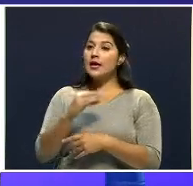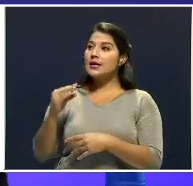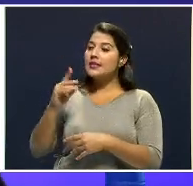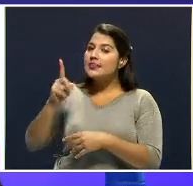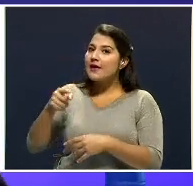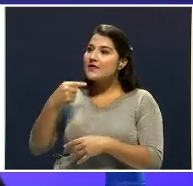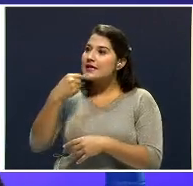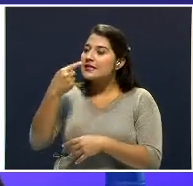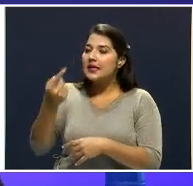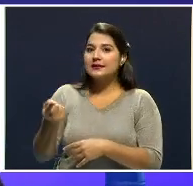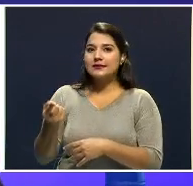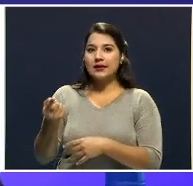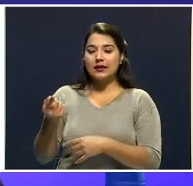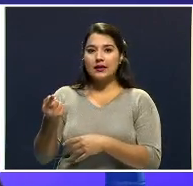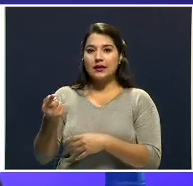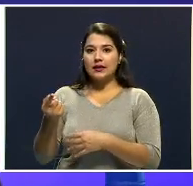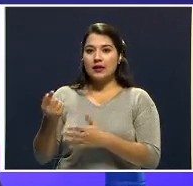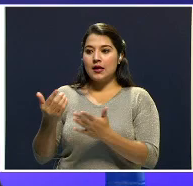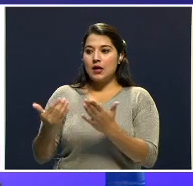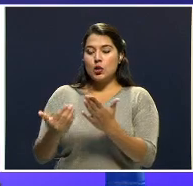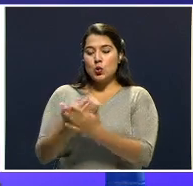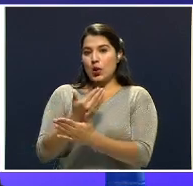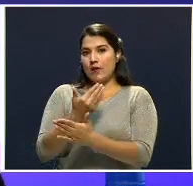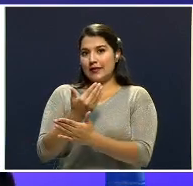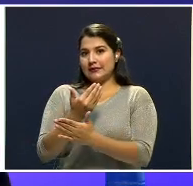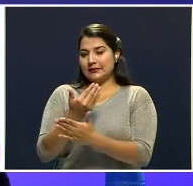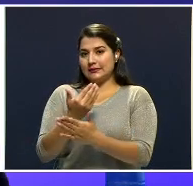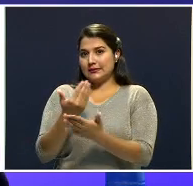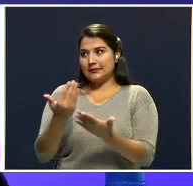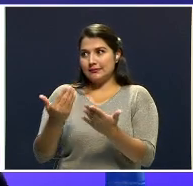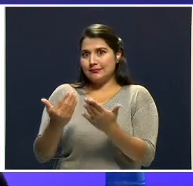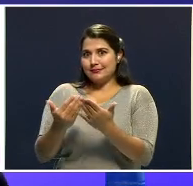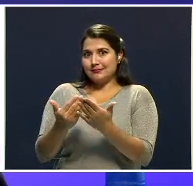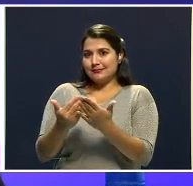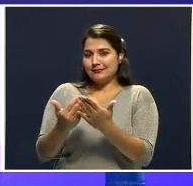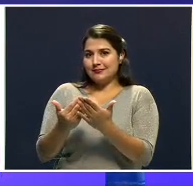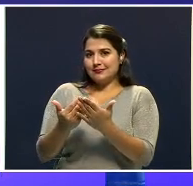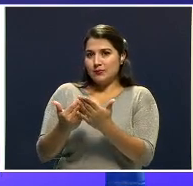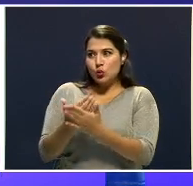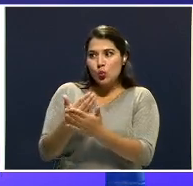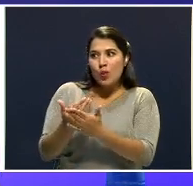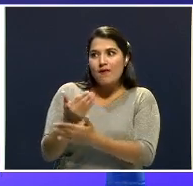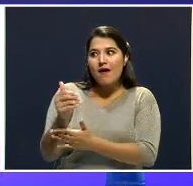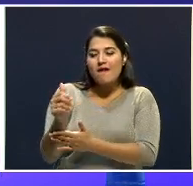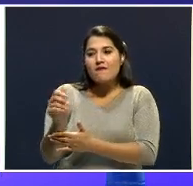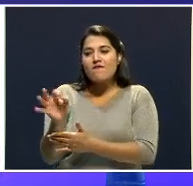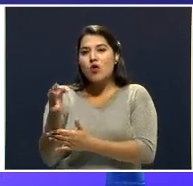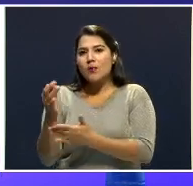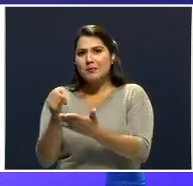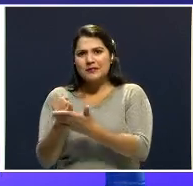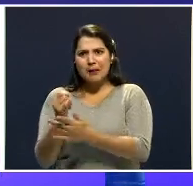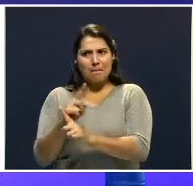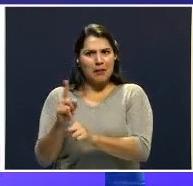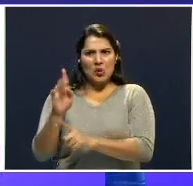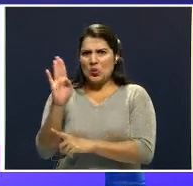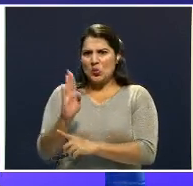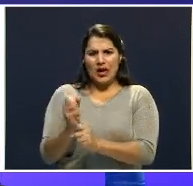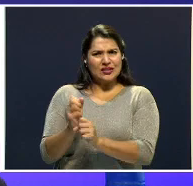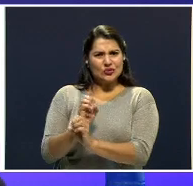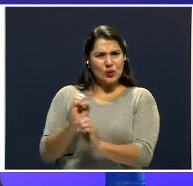indicar nuevas vías de investigación. Aquí nunca se hizo.